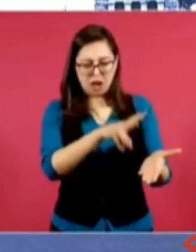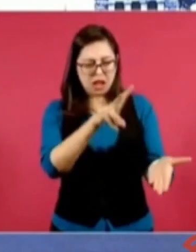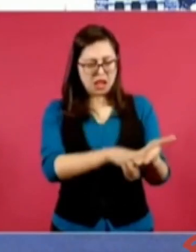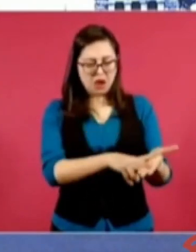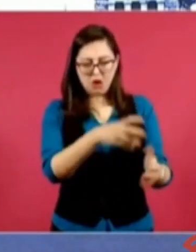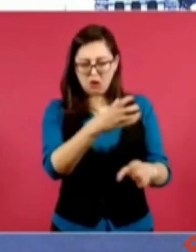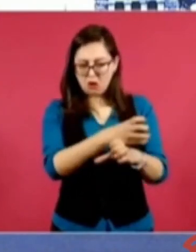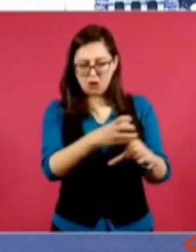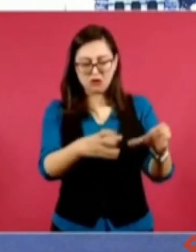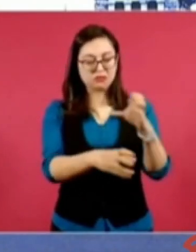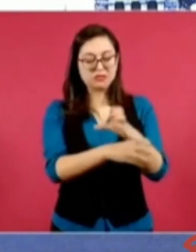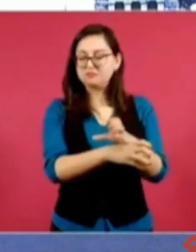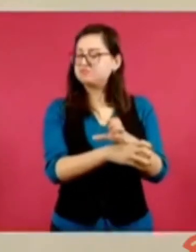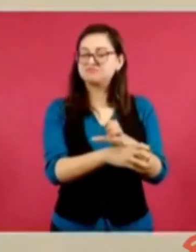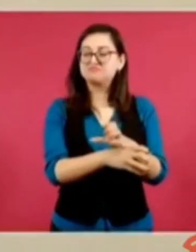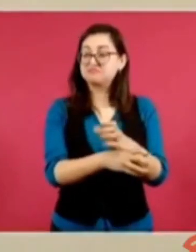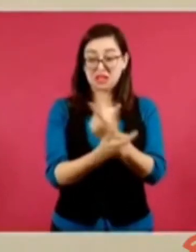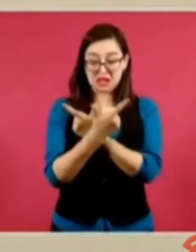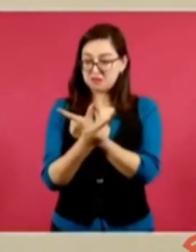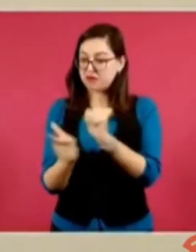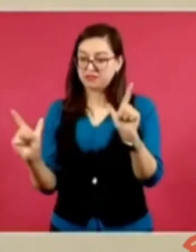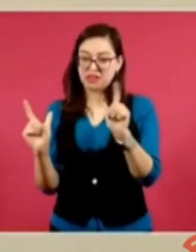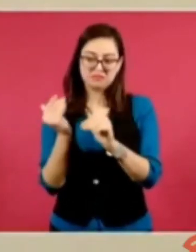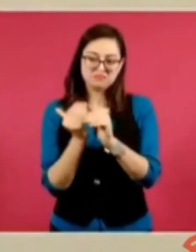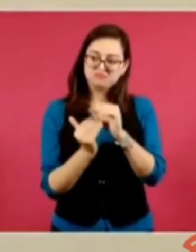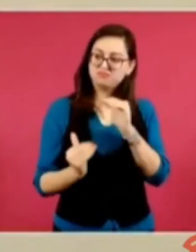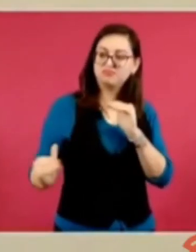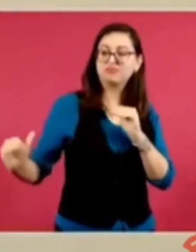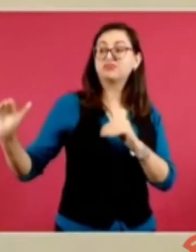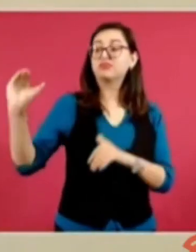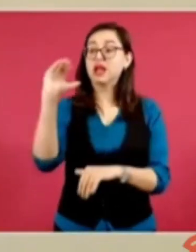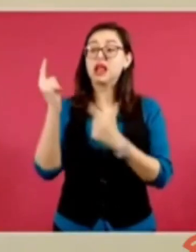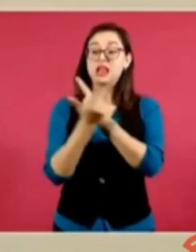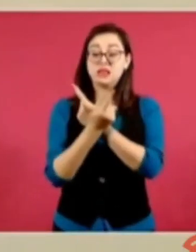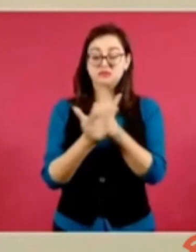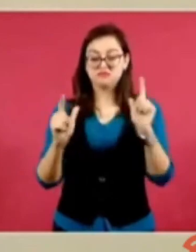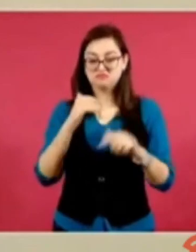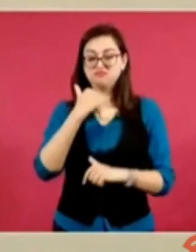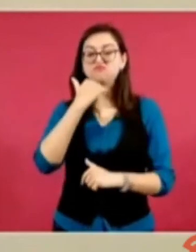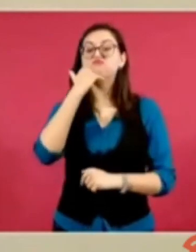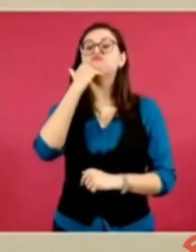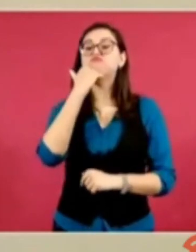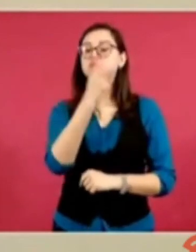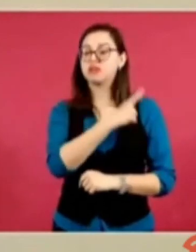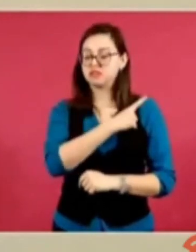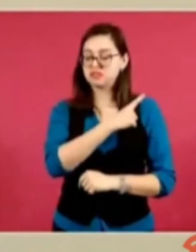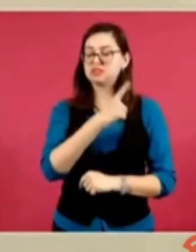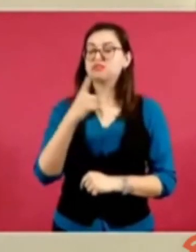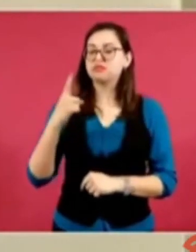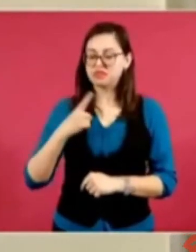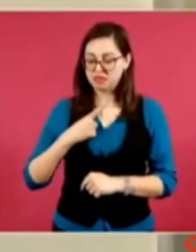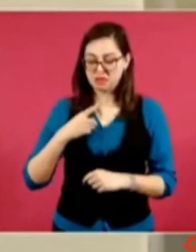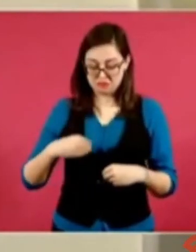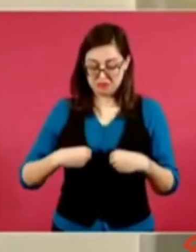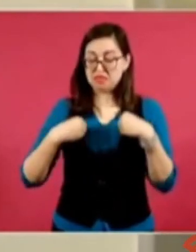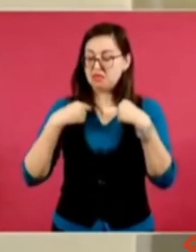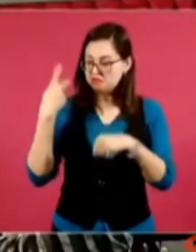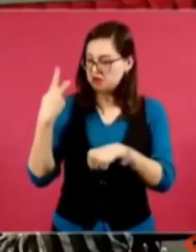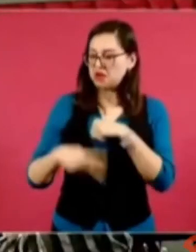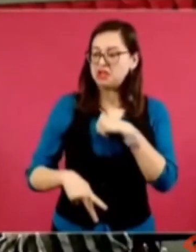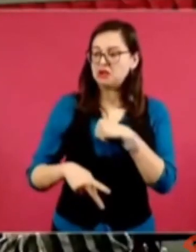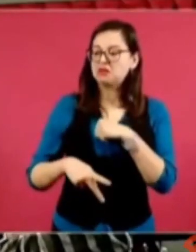por la libertad así como por la honra se puede y debe aventurar la vida